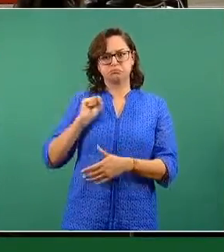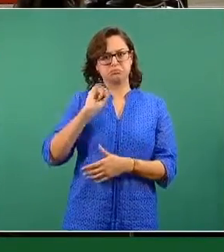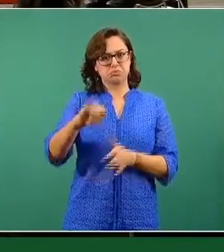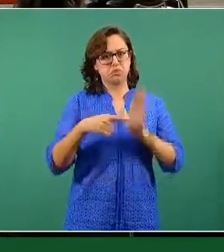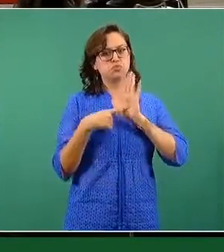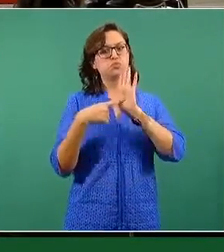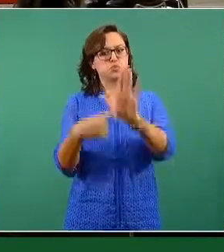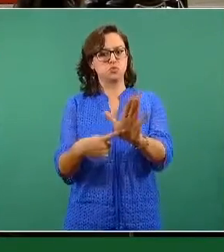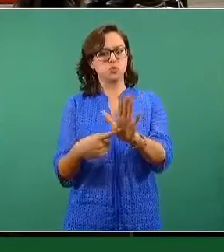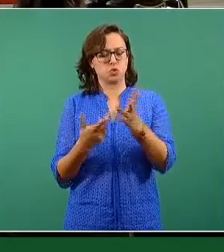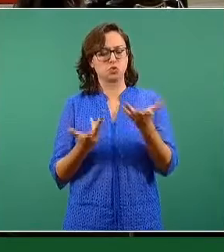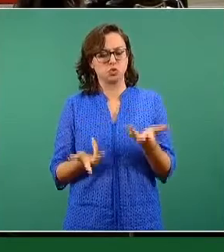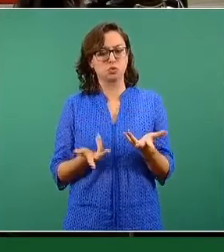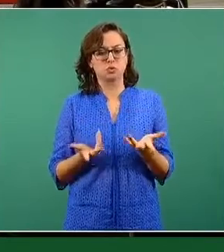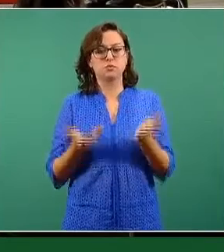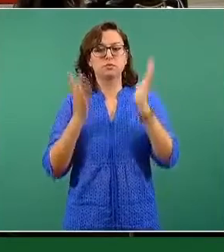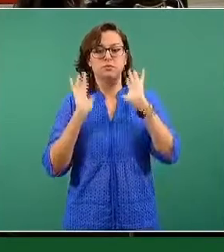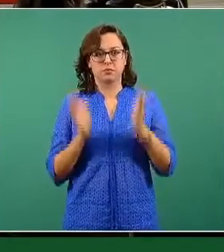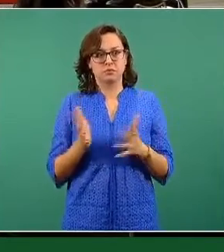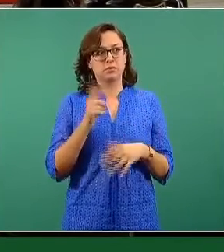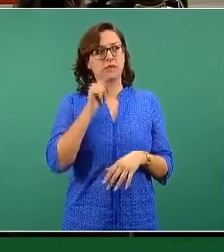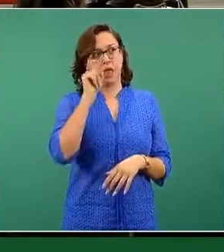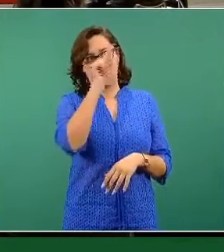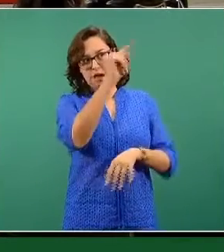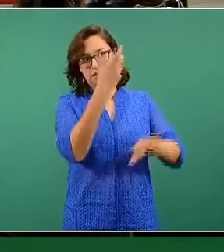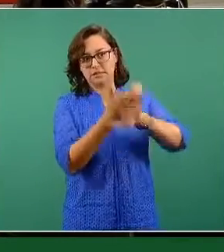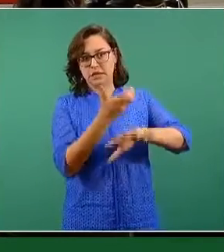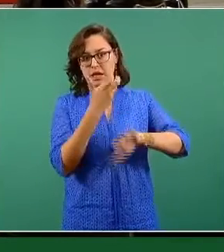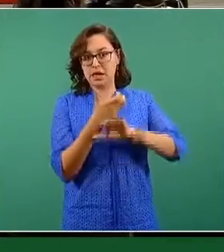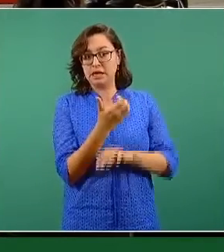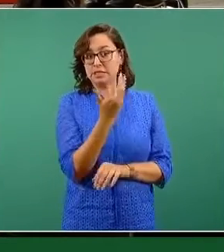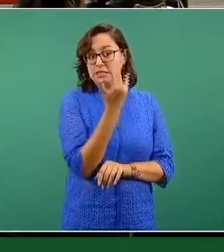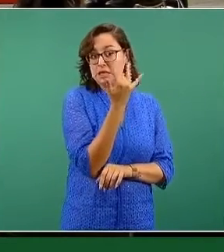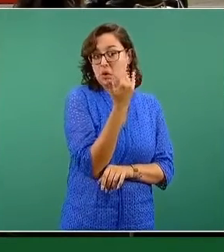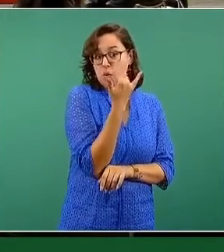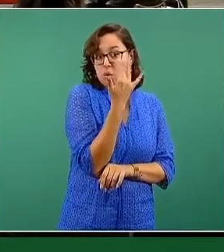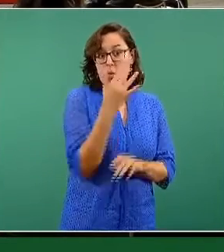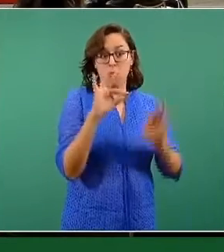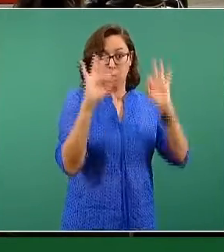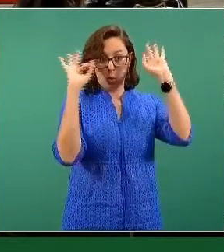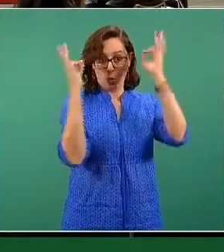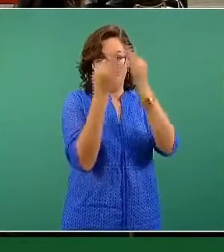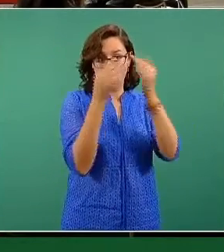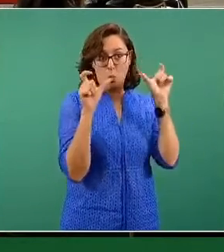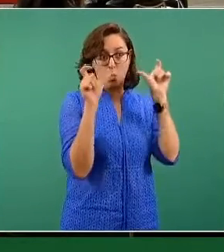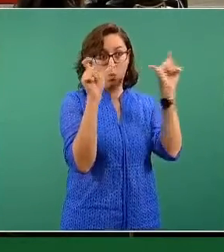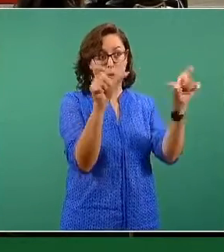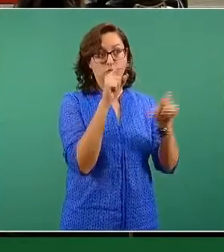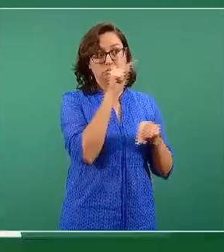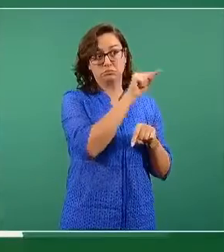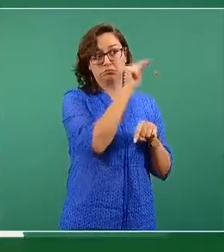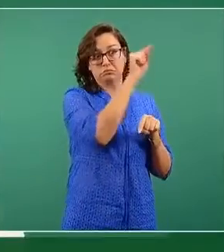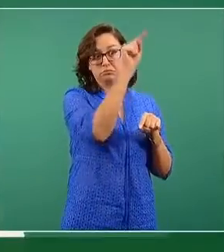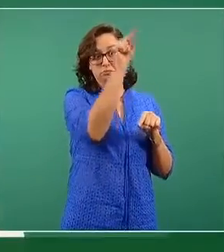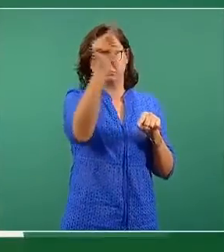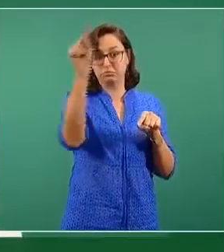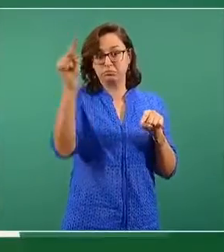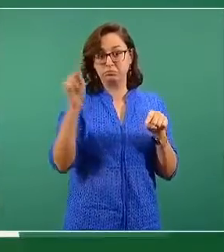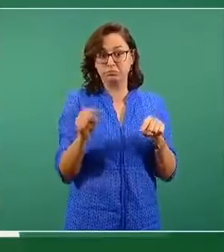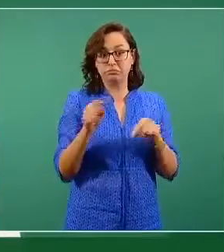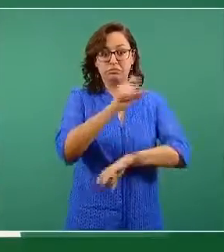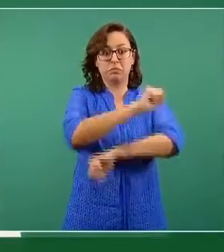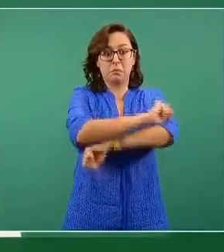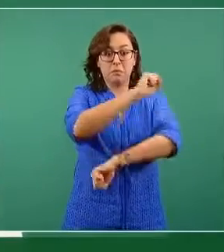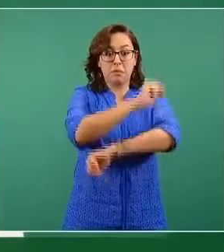ejecuta a través de los 50 consulados de México, en Estados Unidos, de un programa que se conoce como las